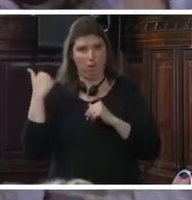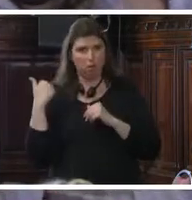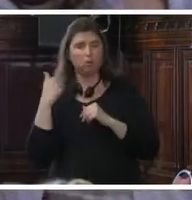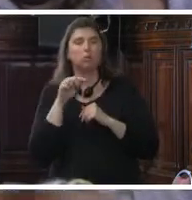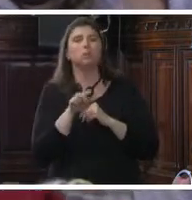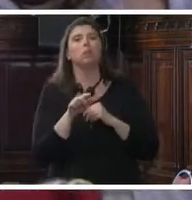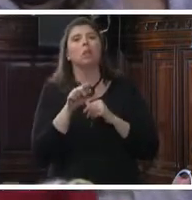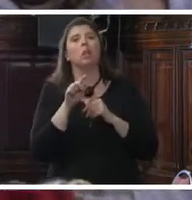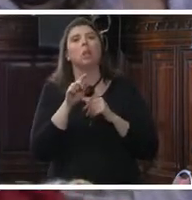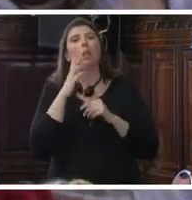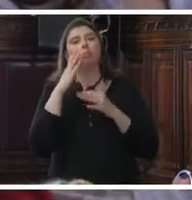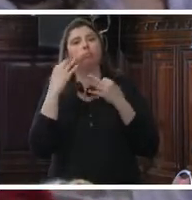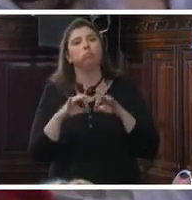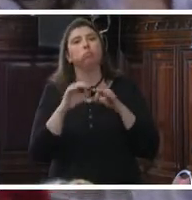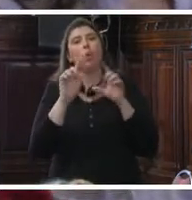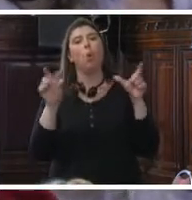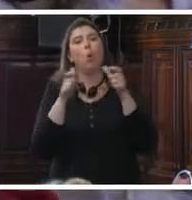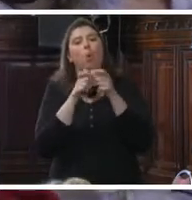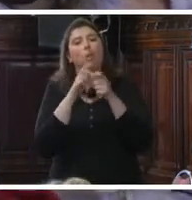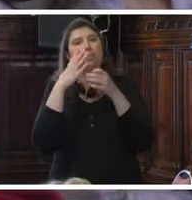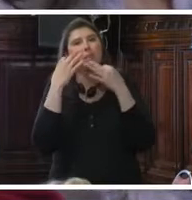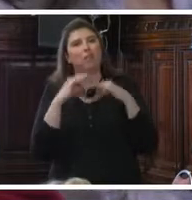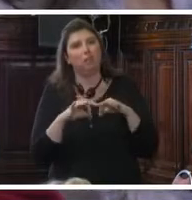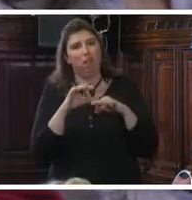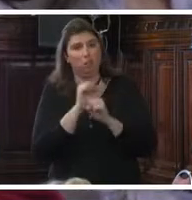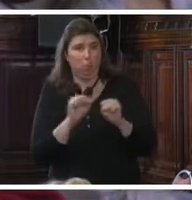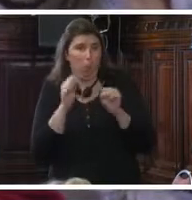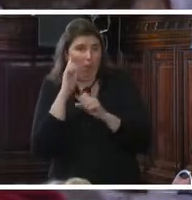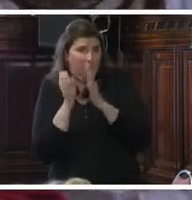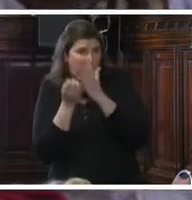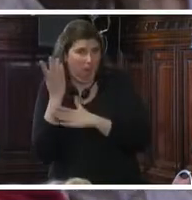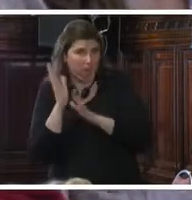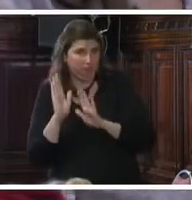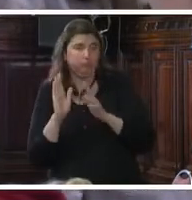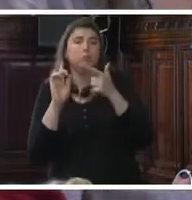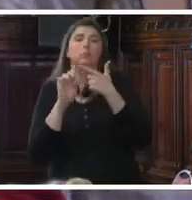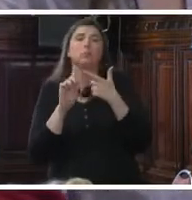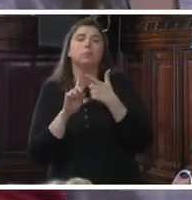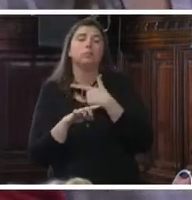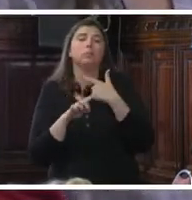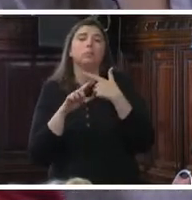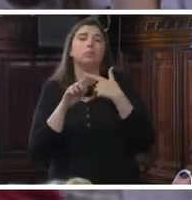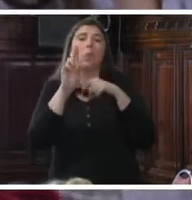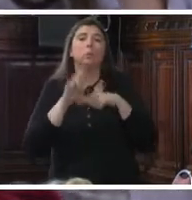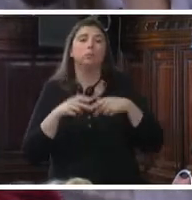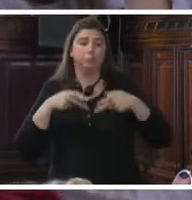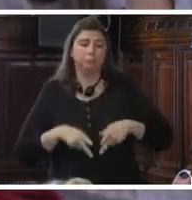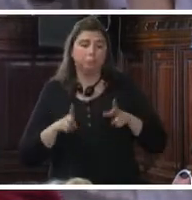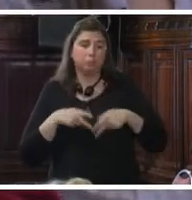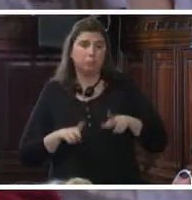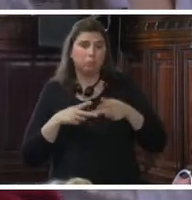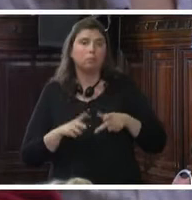de ser el caso con la unidad especializada si esta fuese creada. Dos, utilizar los mecanismos de la Comisión